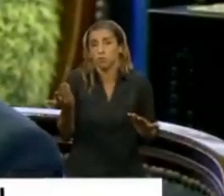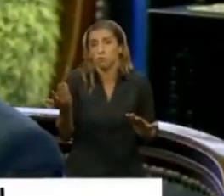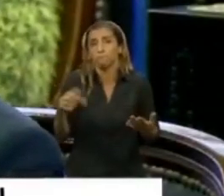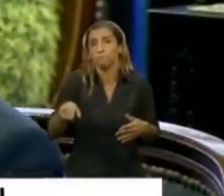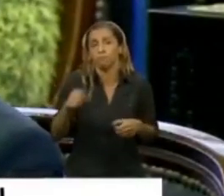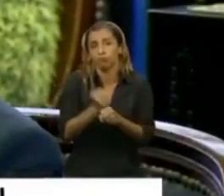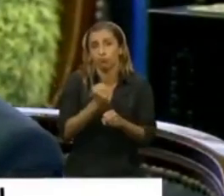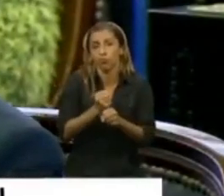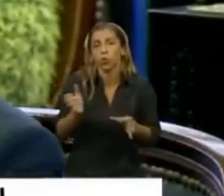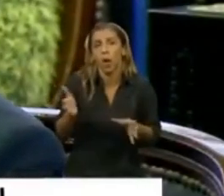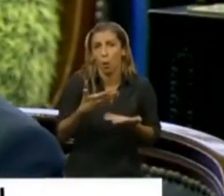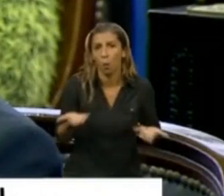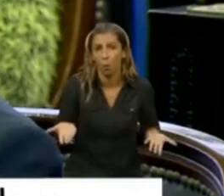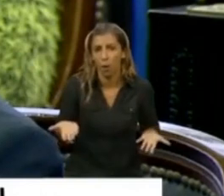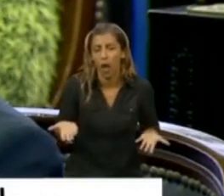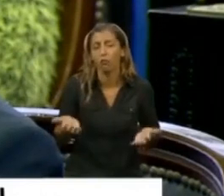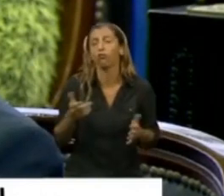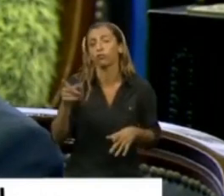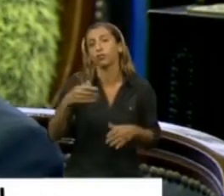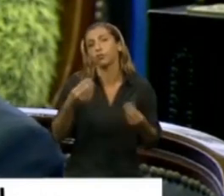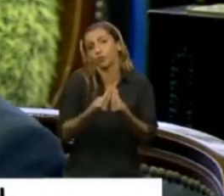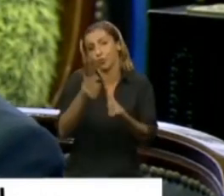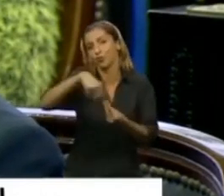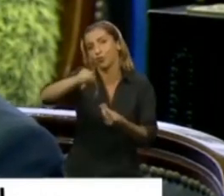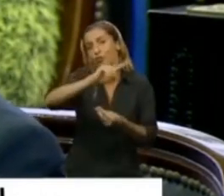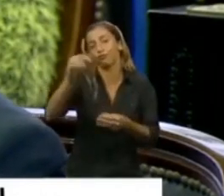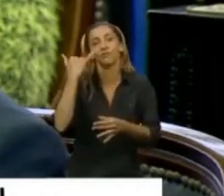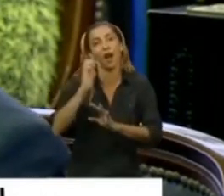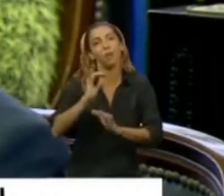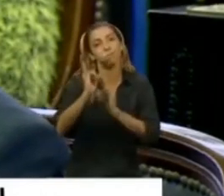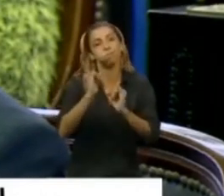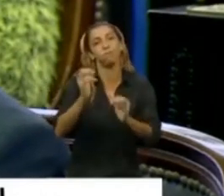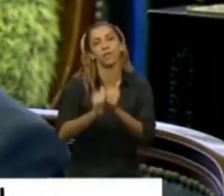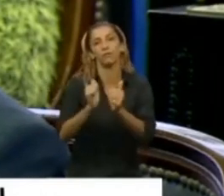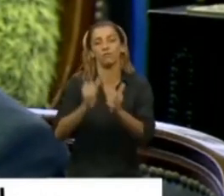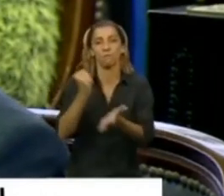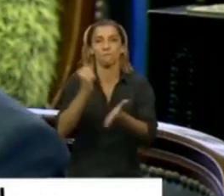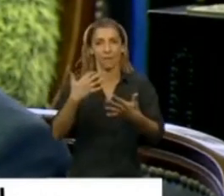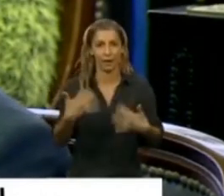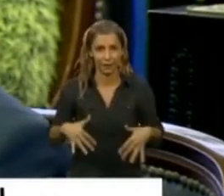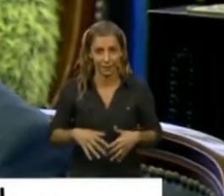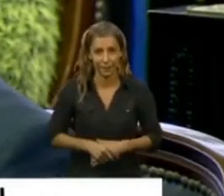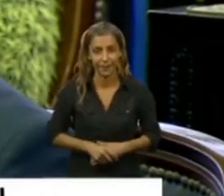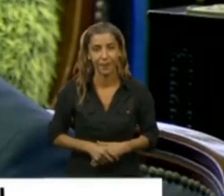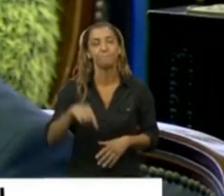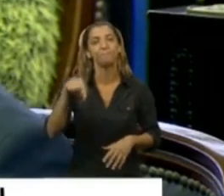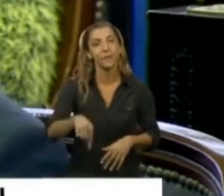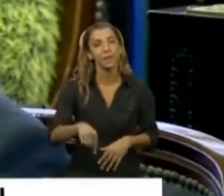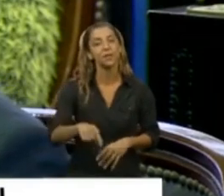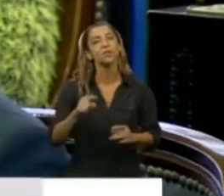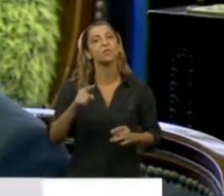aquí han marcado como histórica. Y es también particular esta jornada porque solo hemos